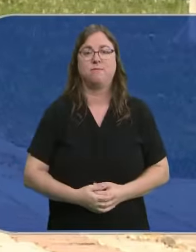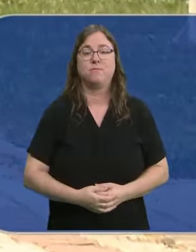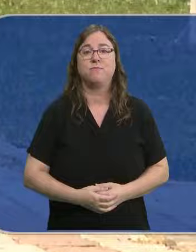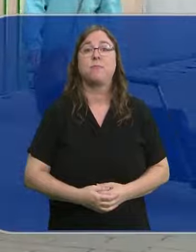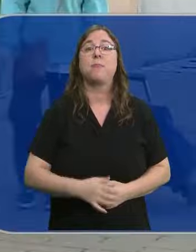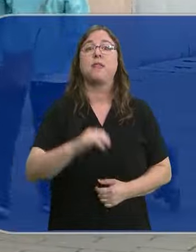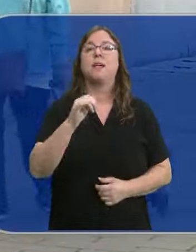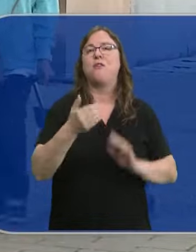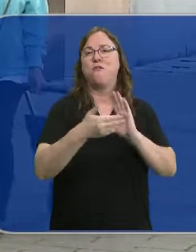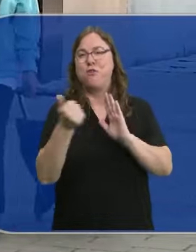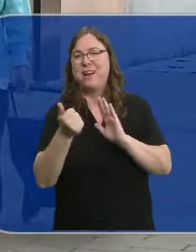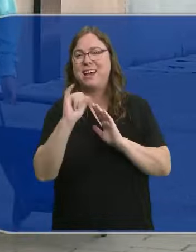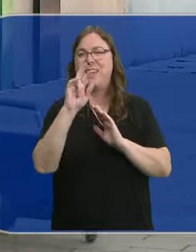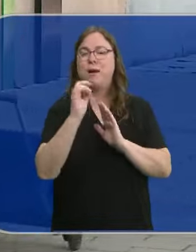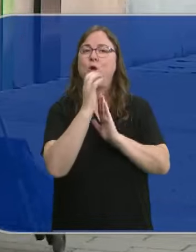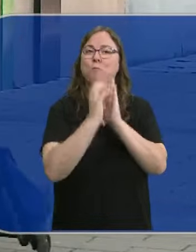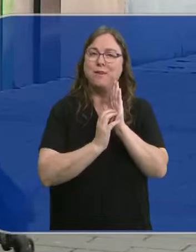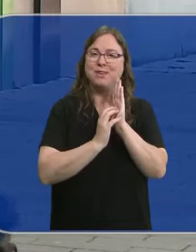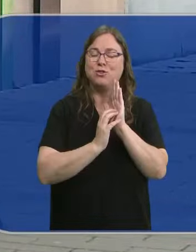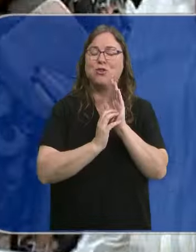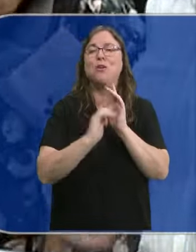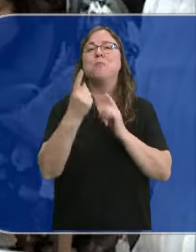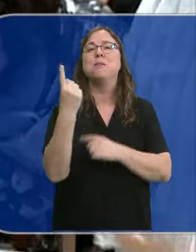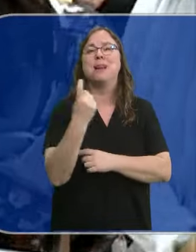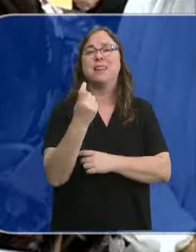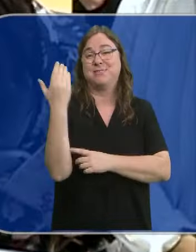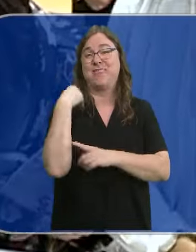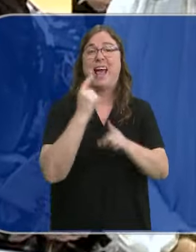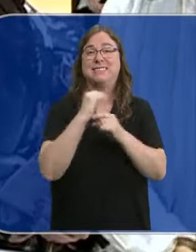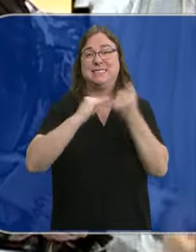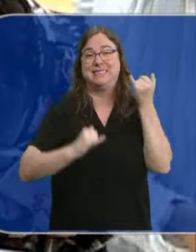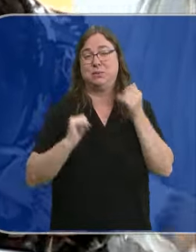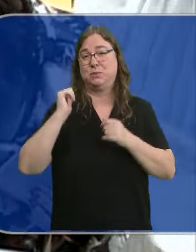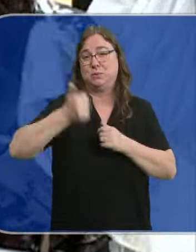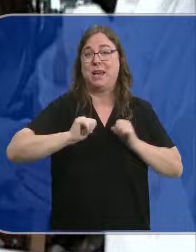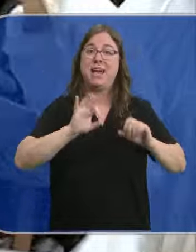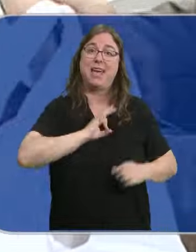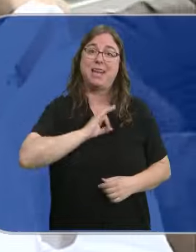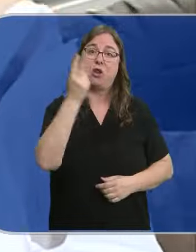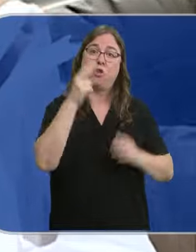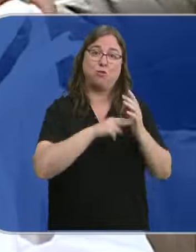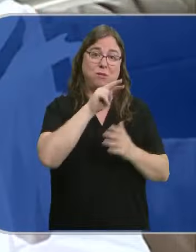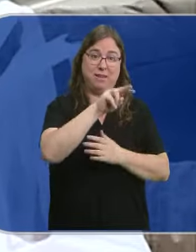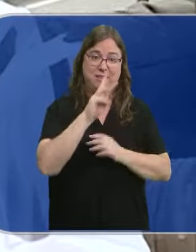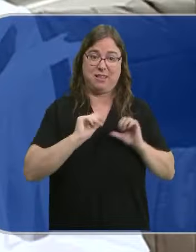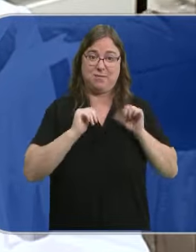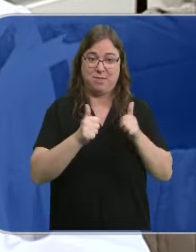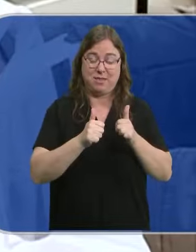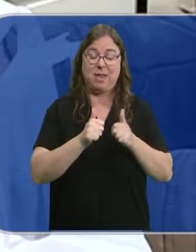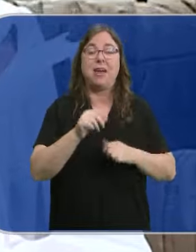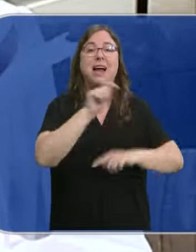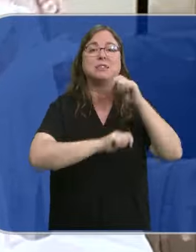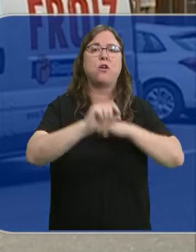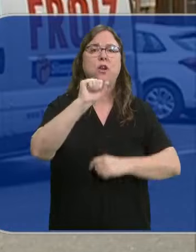La reducción o eliminación del IVA en productos de primera necesidad fue una medida anticrisis que lleva en vigor desde enero de 2023. Desde